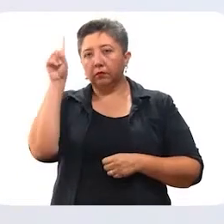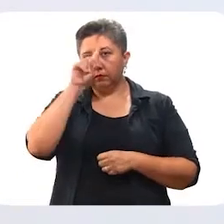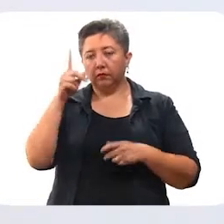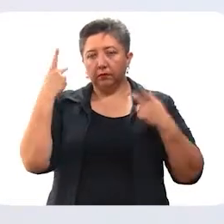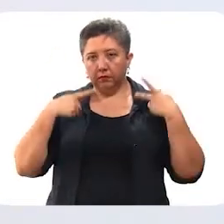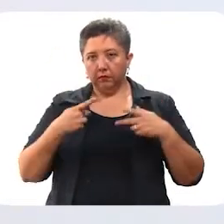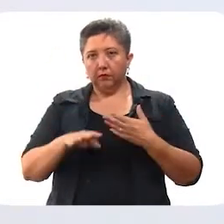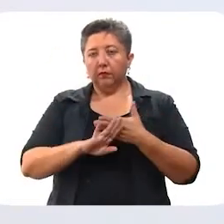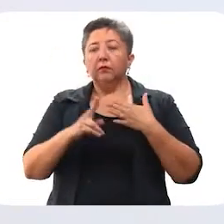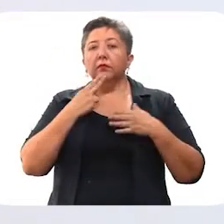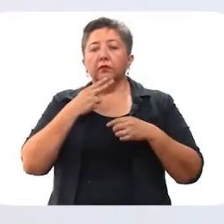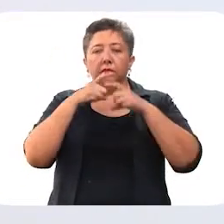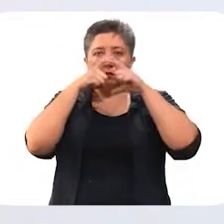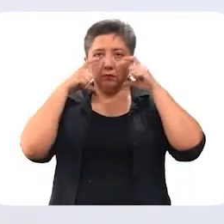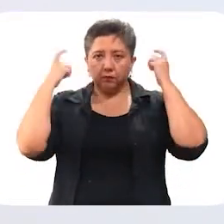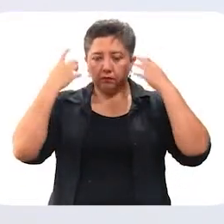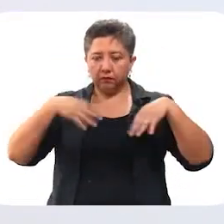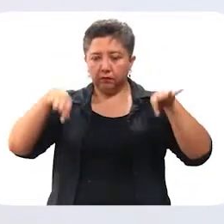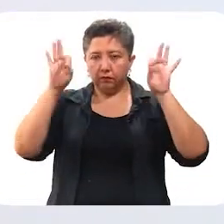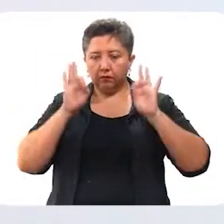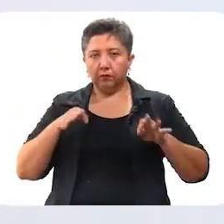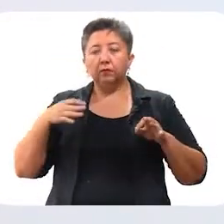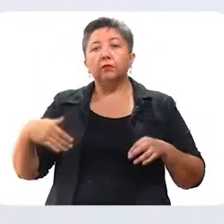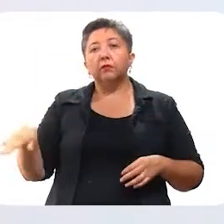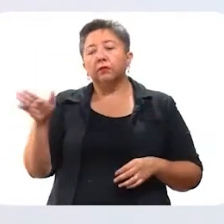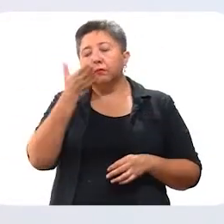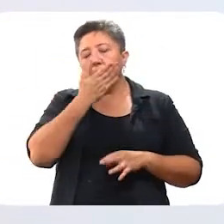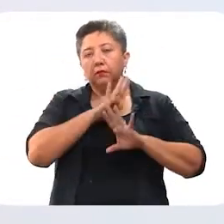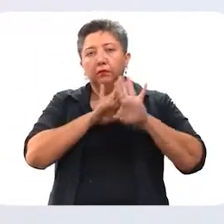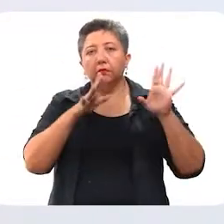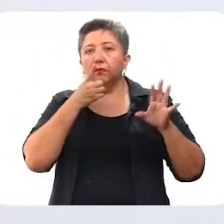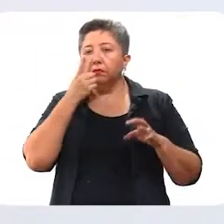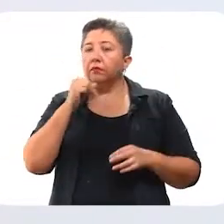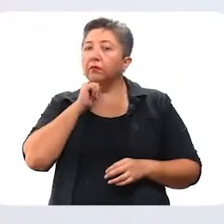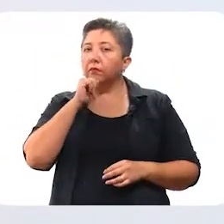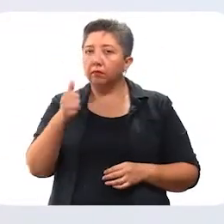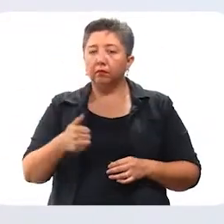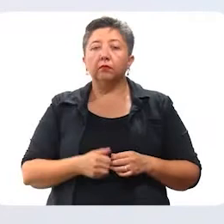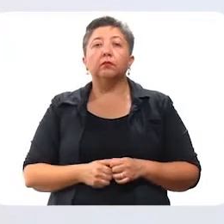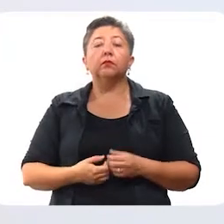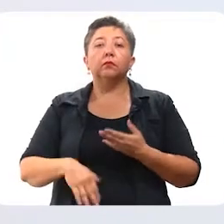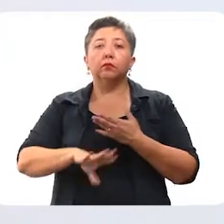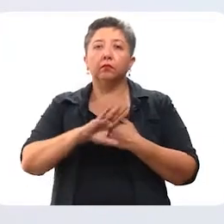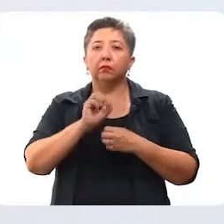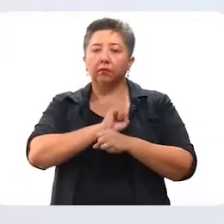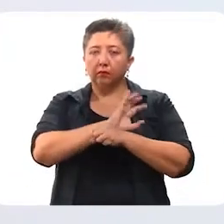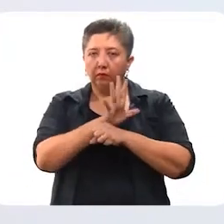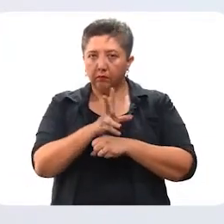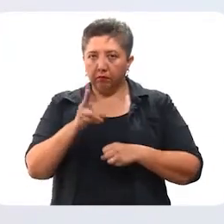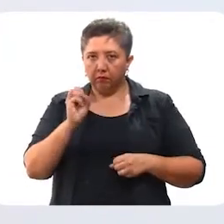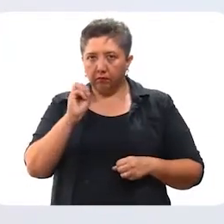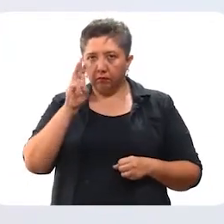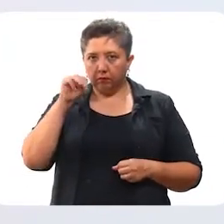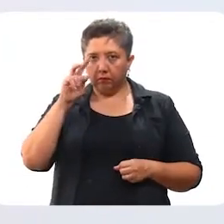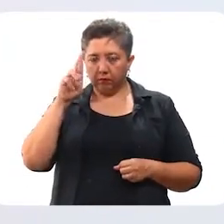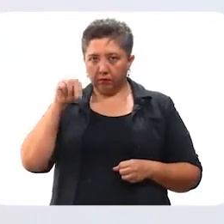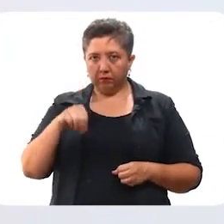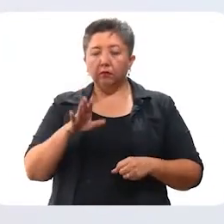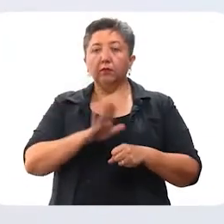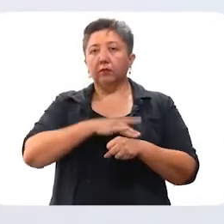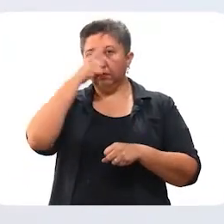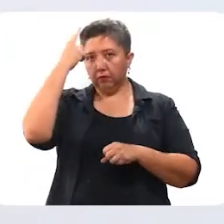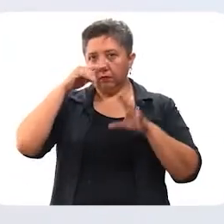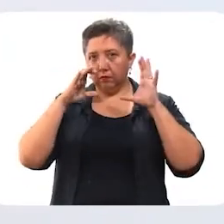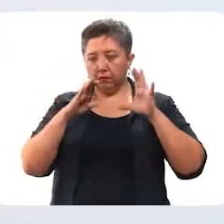mistile omikrono. Leolale teal kalantik batulakalo nekujala leka mejahtnak le piscio. Yaan kajaltiobo. Oshial, wale kumejahti